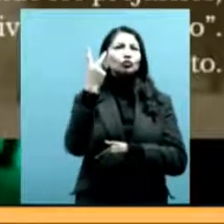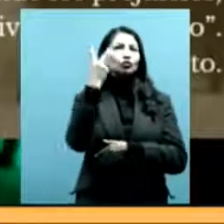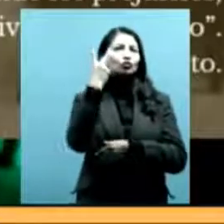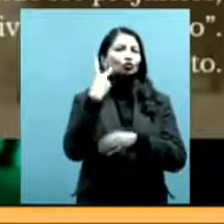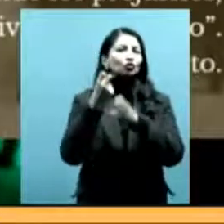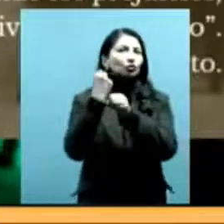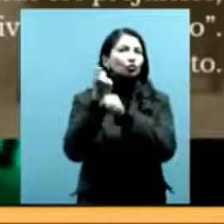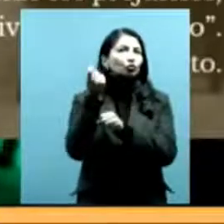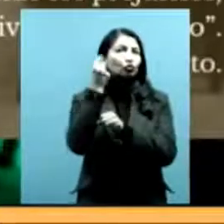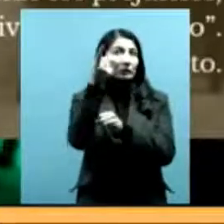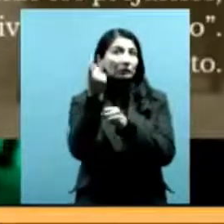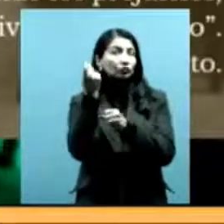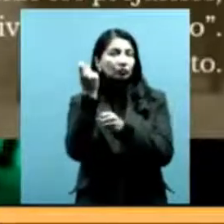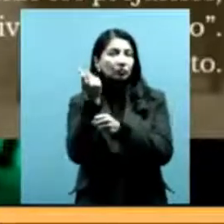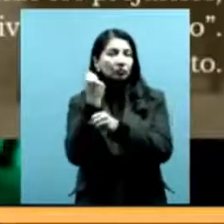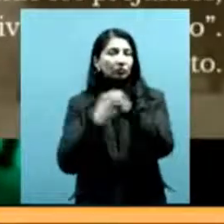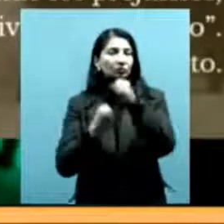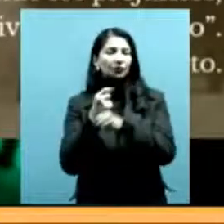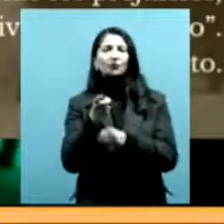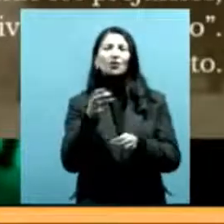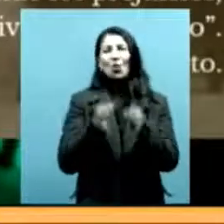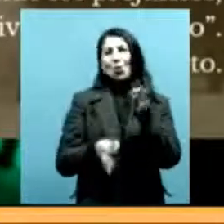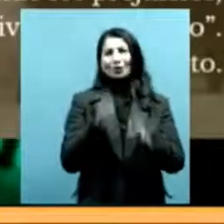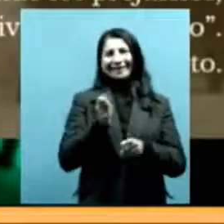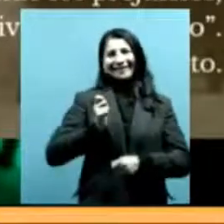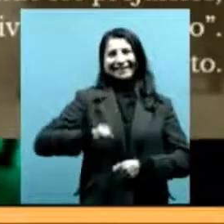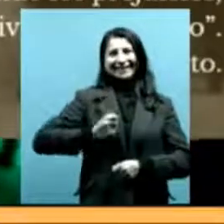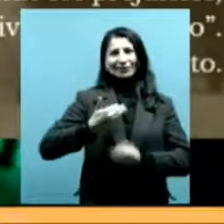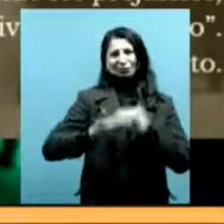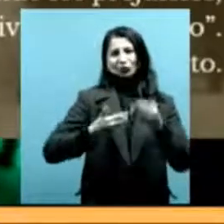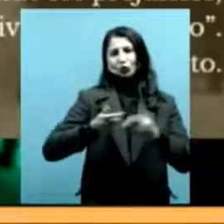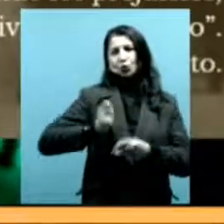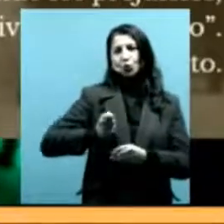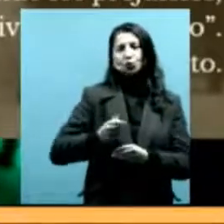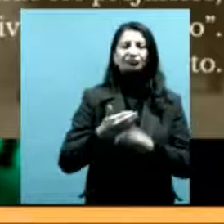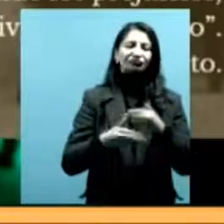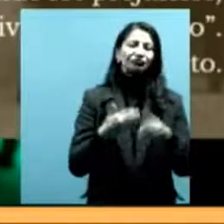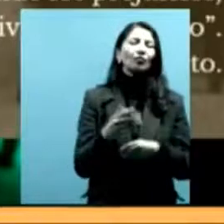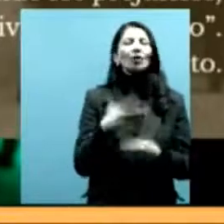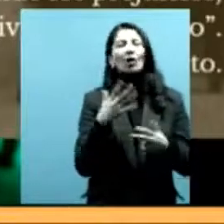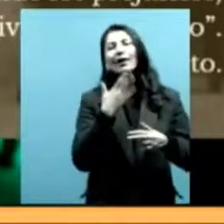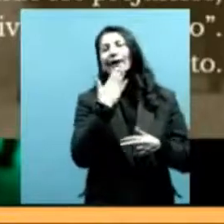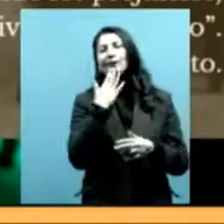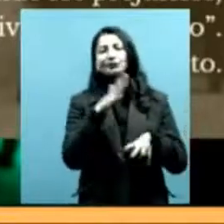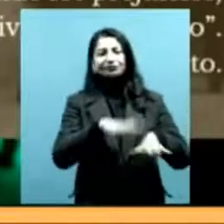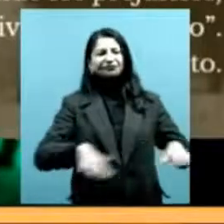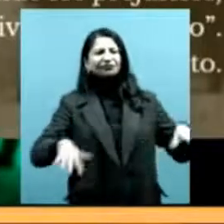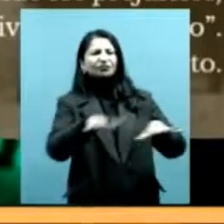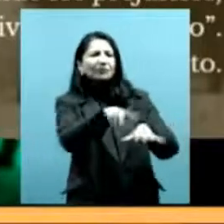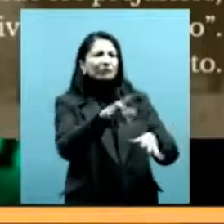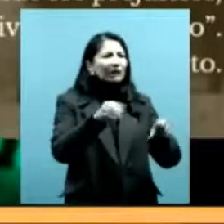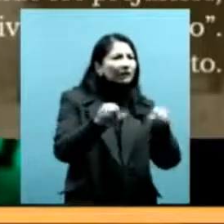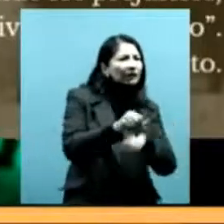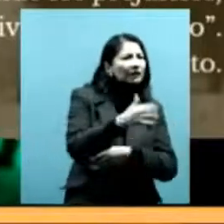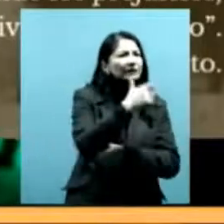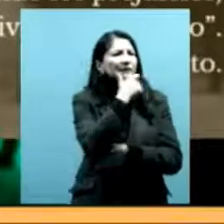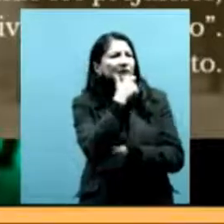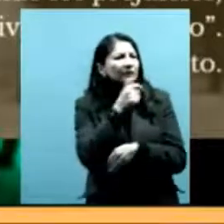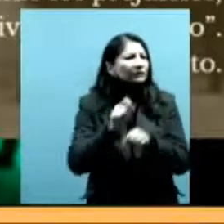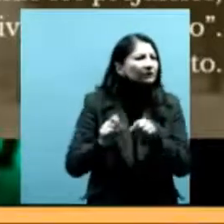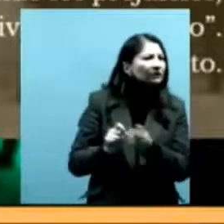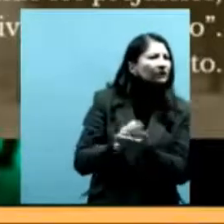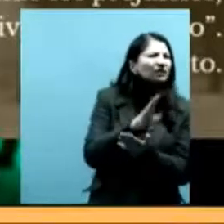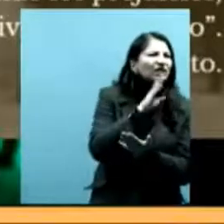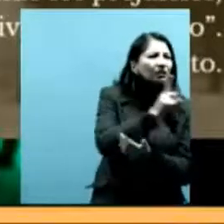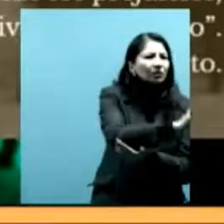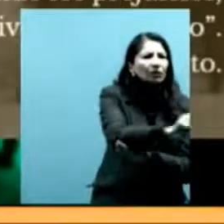atrás. Este es un juicio precisamente por el reconocimiento territorial, entonces se está acusando de usurpadores a los